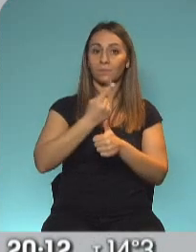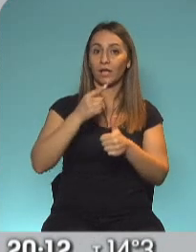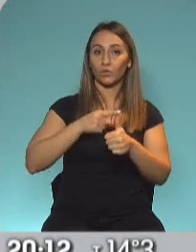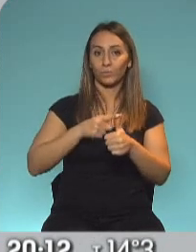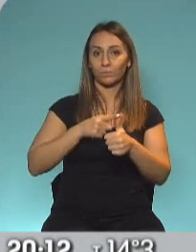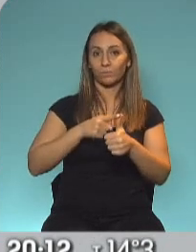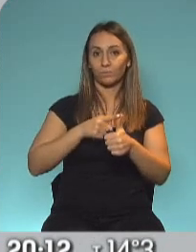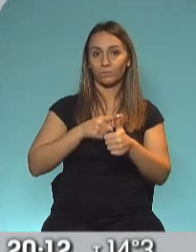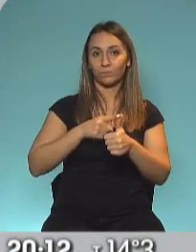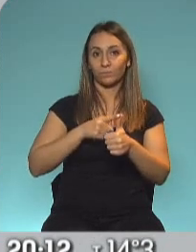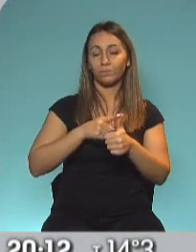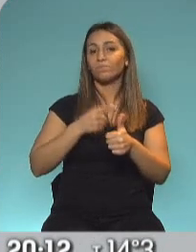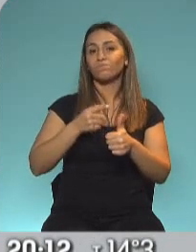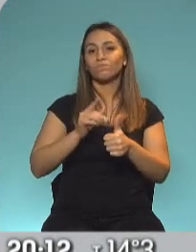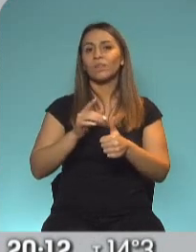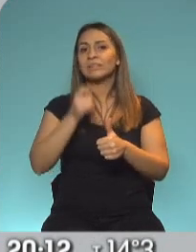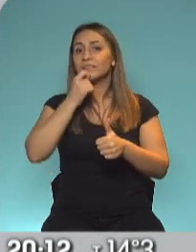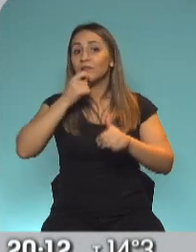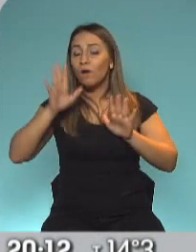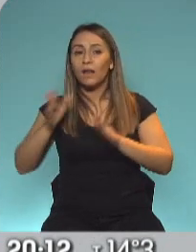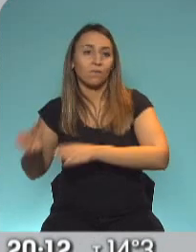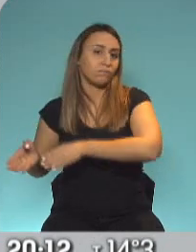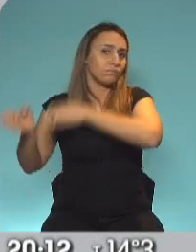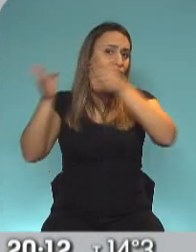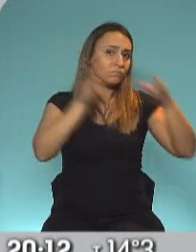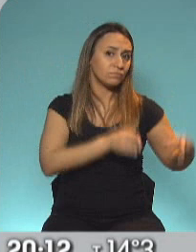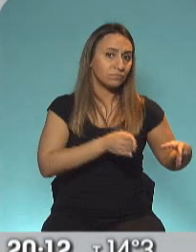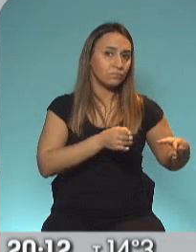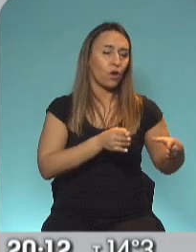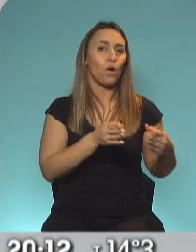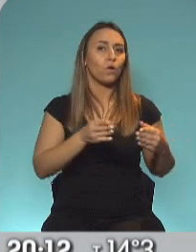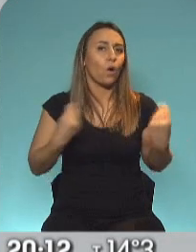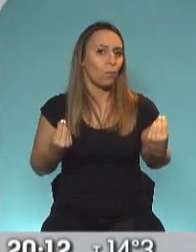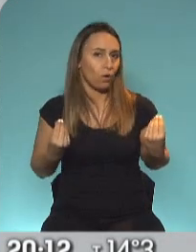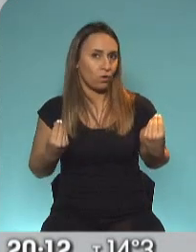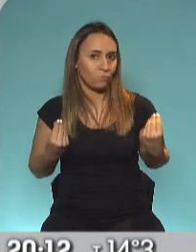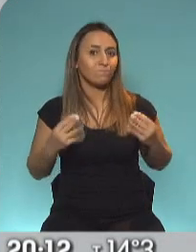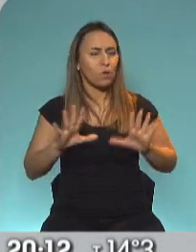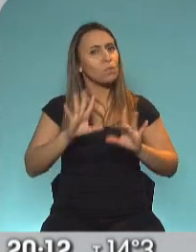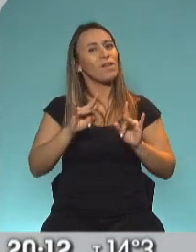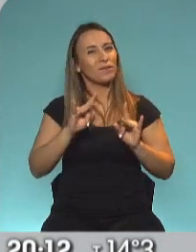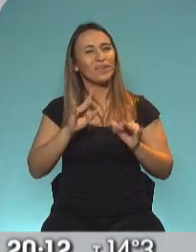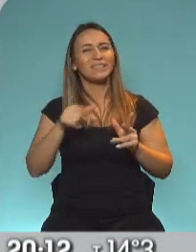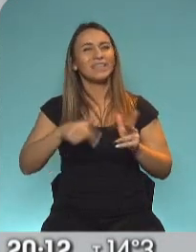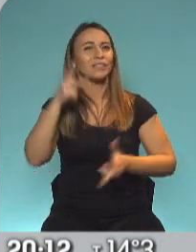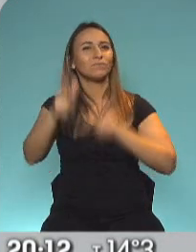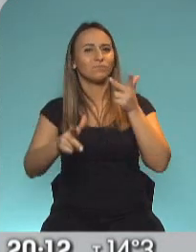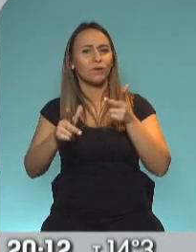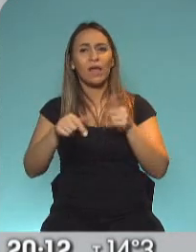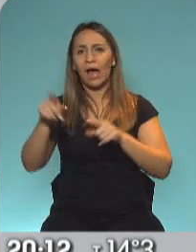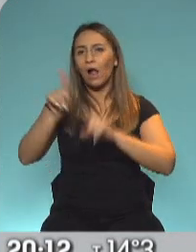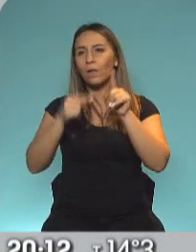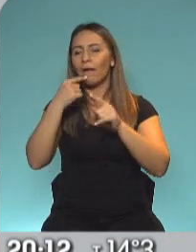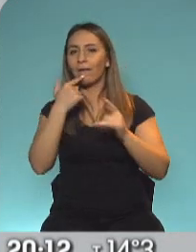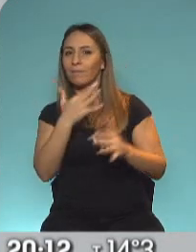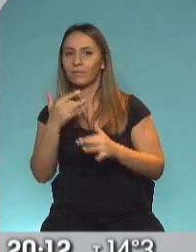tipo de retroceso se puede llegar a plantear? Entiendo que es muy difícil de contestar esa pregunta. Hablan de fase 1, o